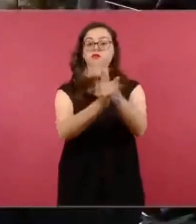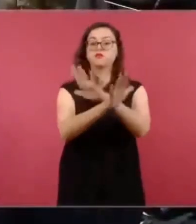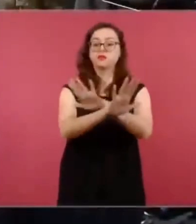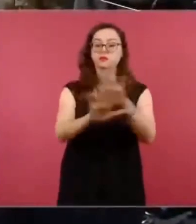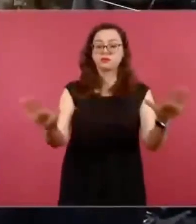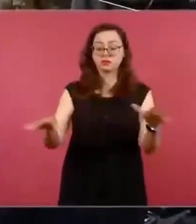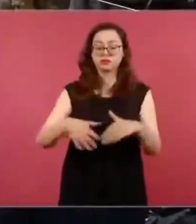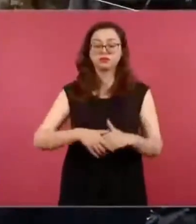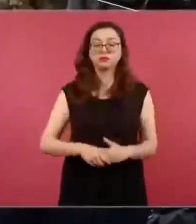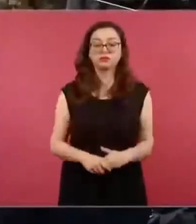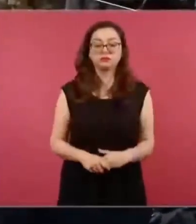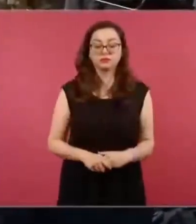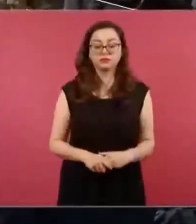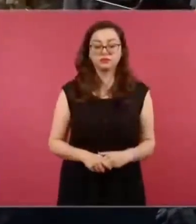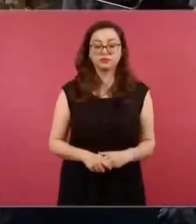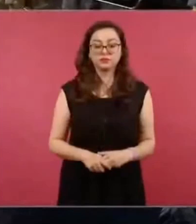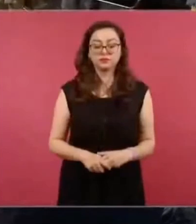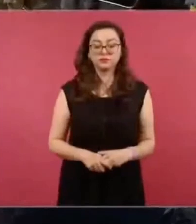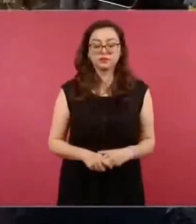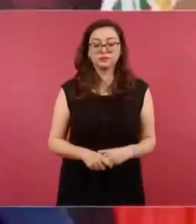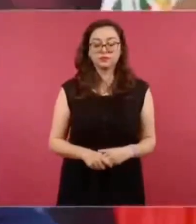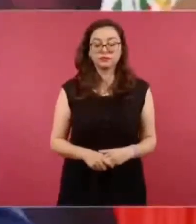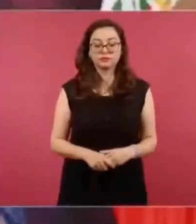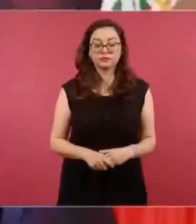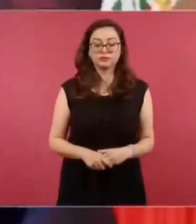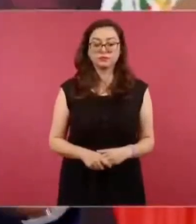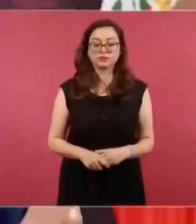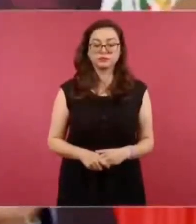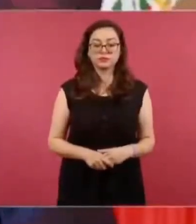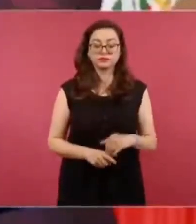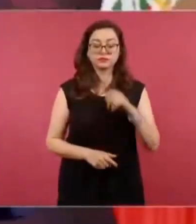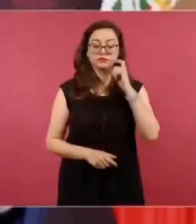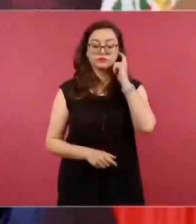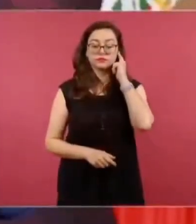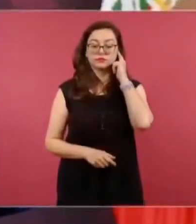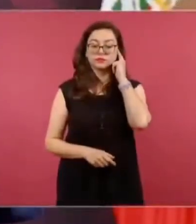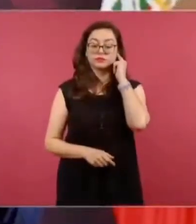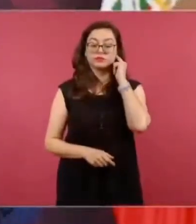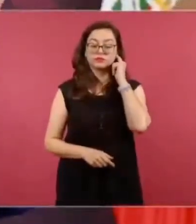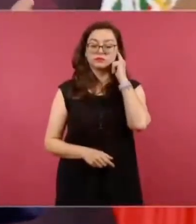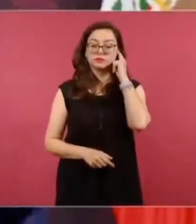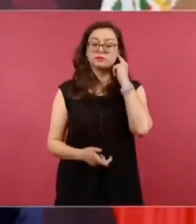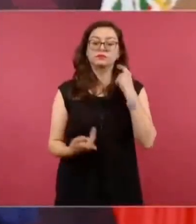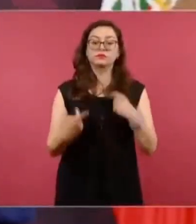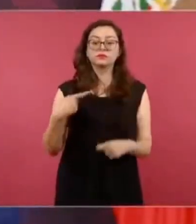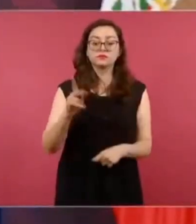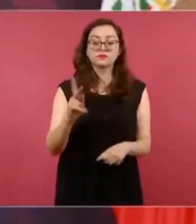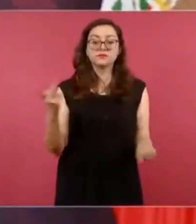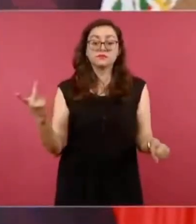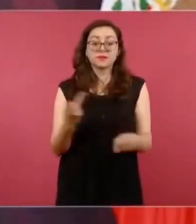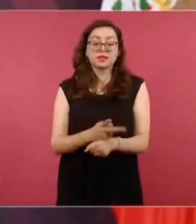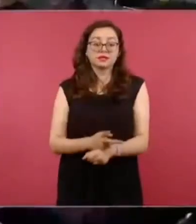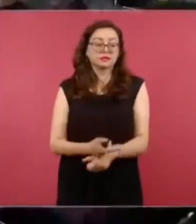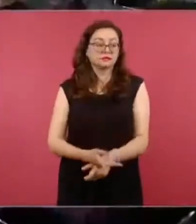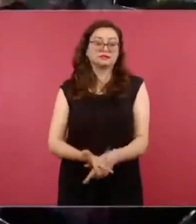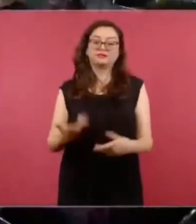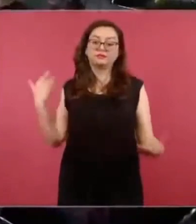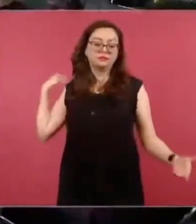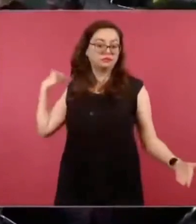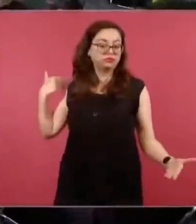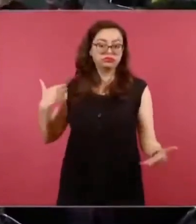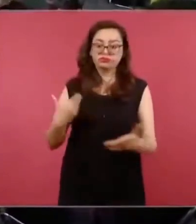sin embargo, era mucho el atraso, el desorden, el